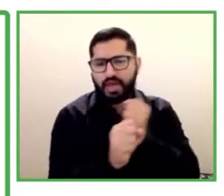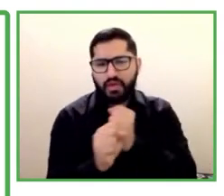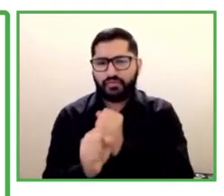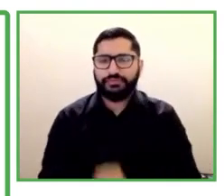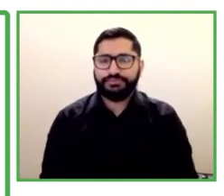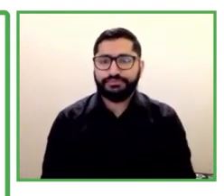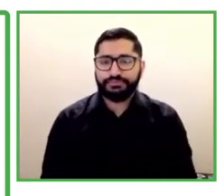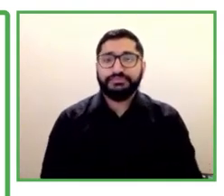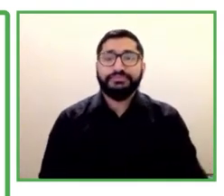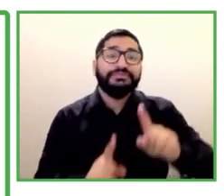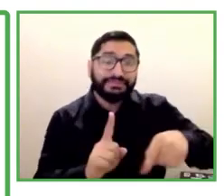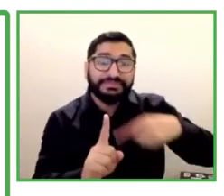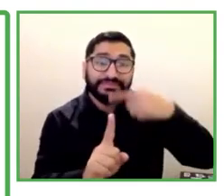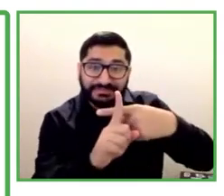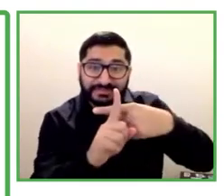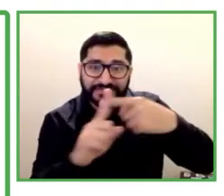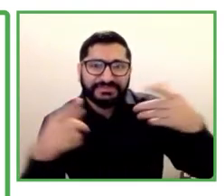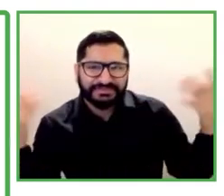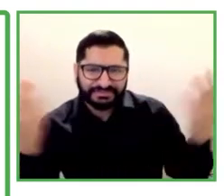tan solos, ¿verdad?